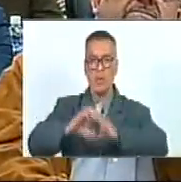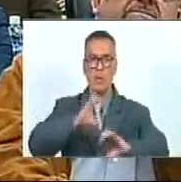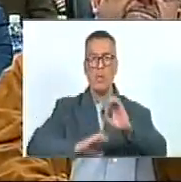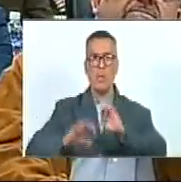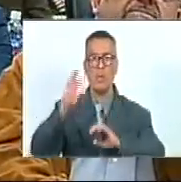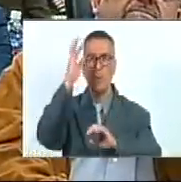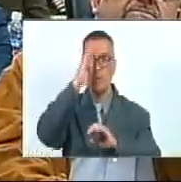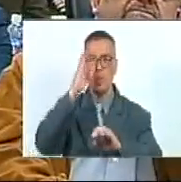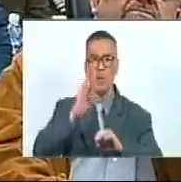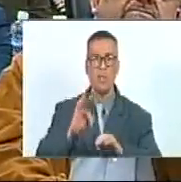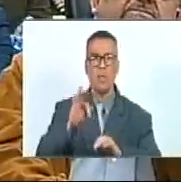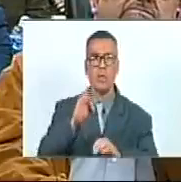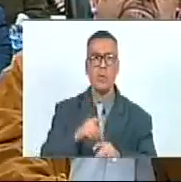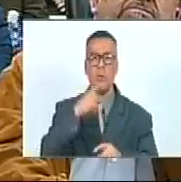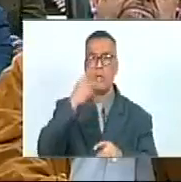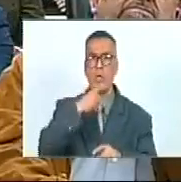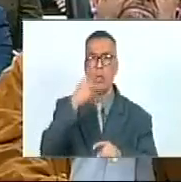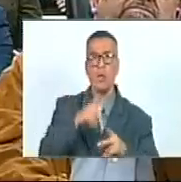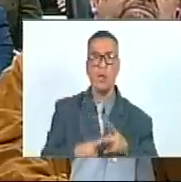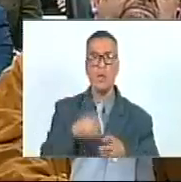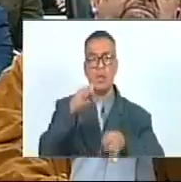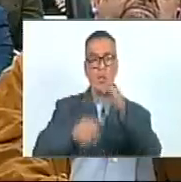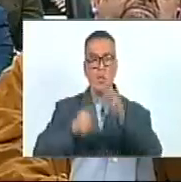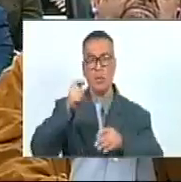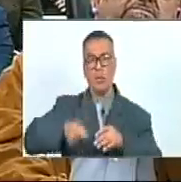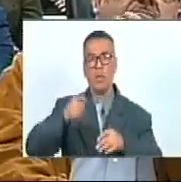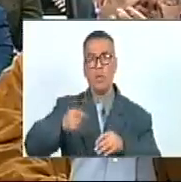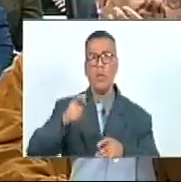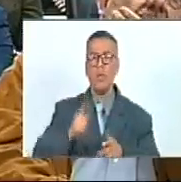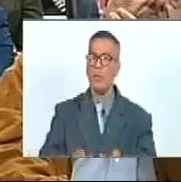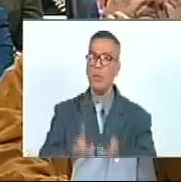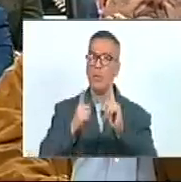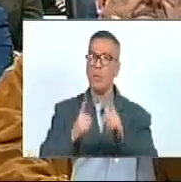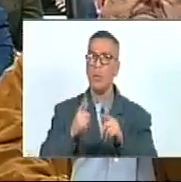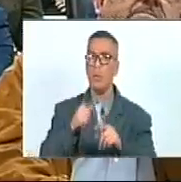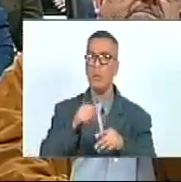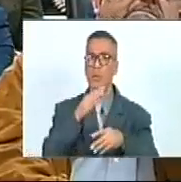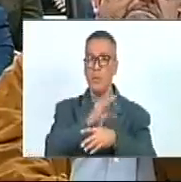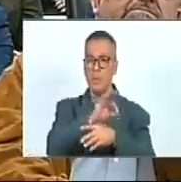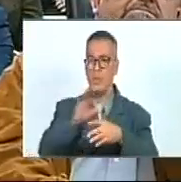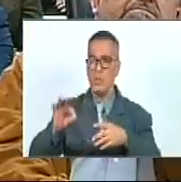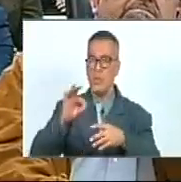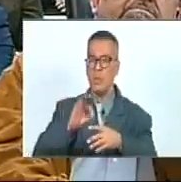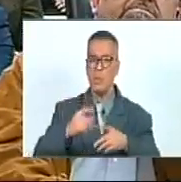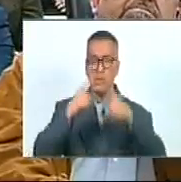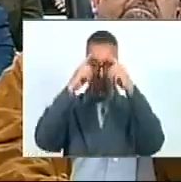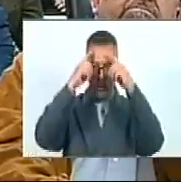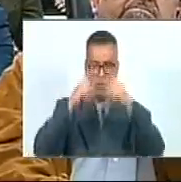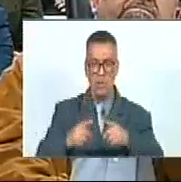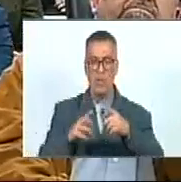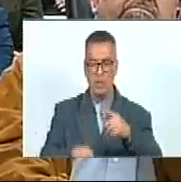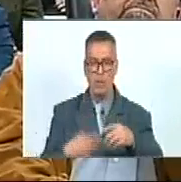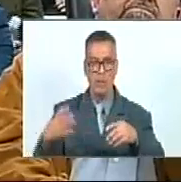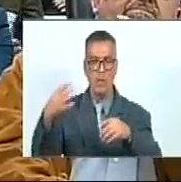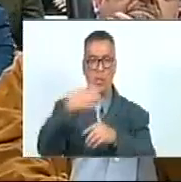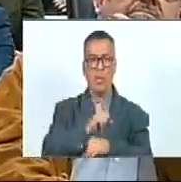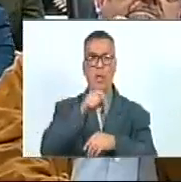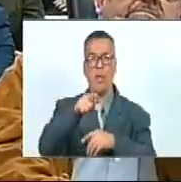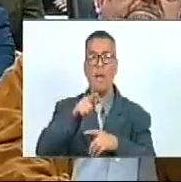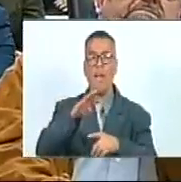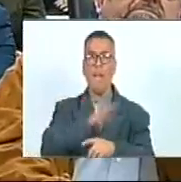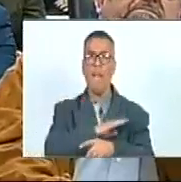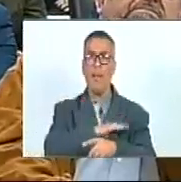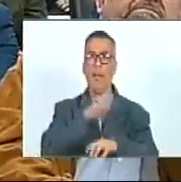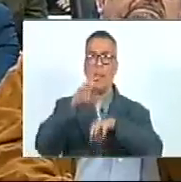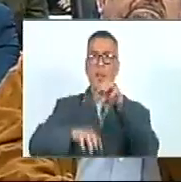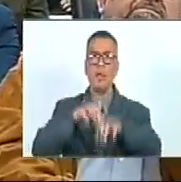Filosóficos Políticos Y Jurídicos Que Nos Permitan Delimitar De Forma Concreta El Alcance De Los Derechos De